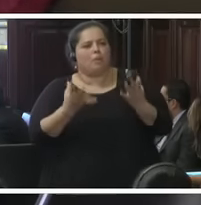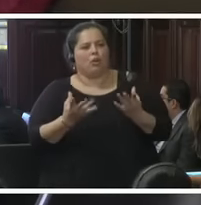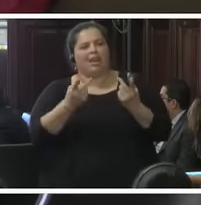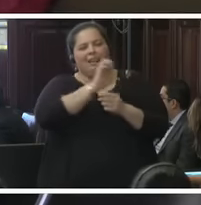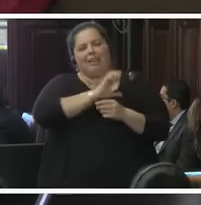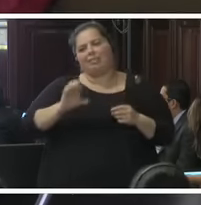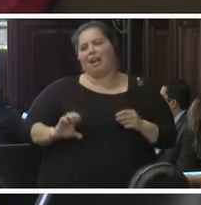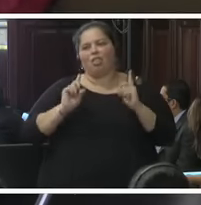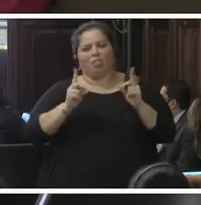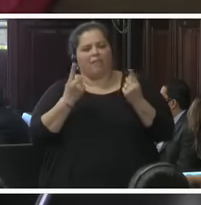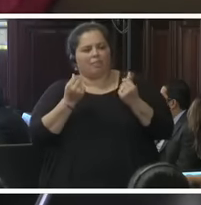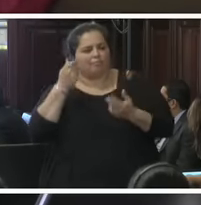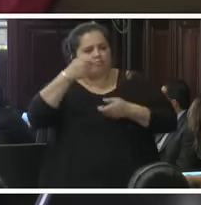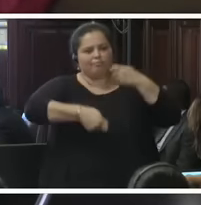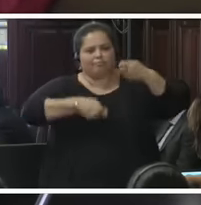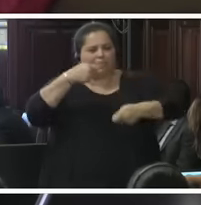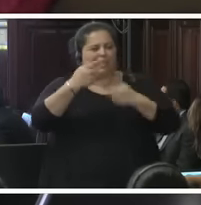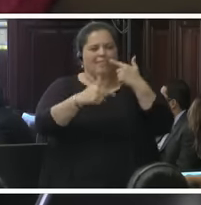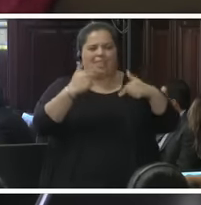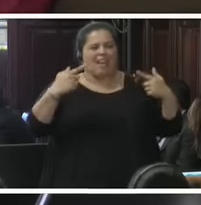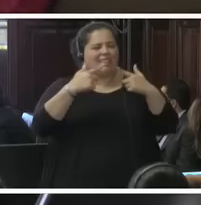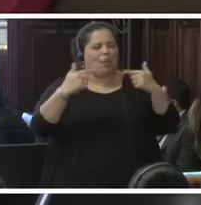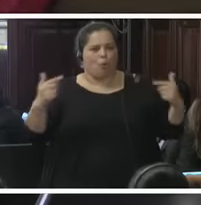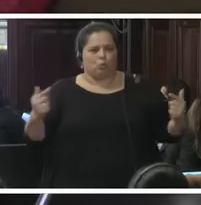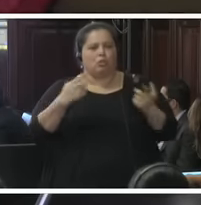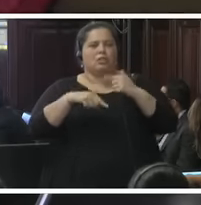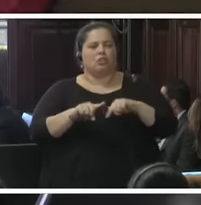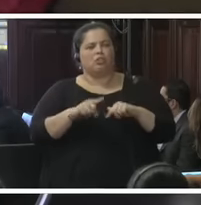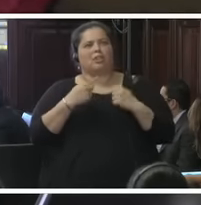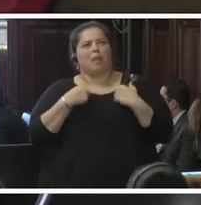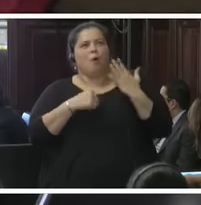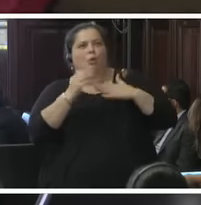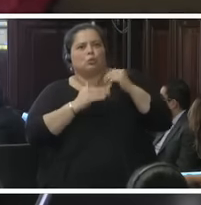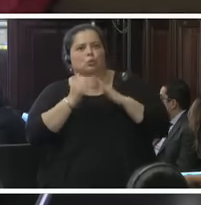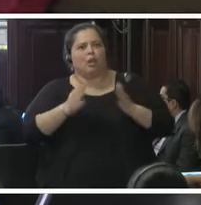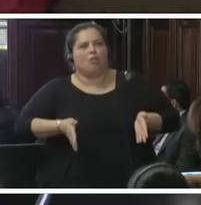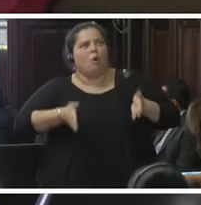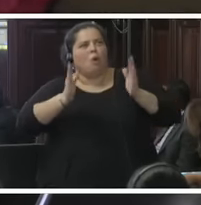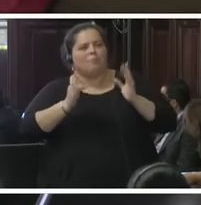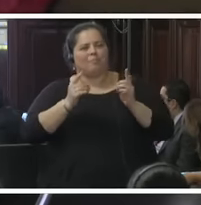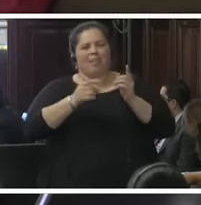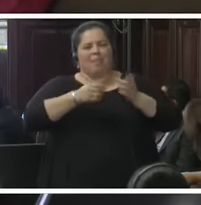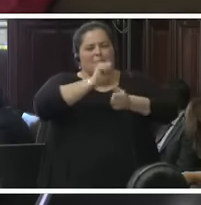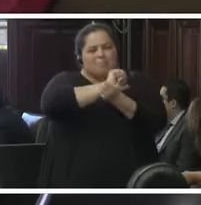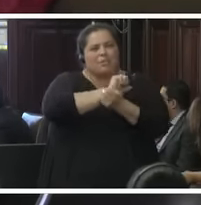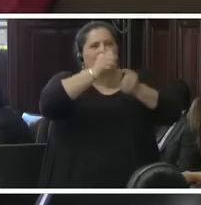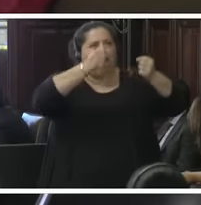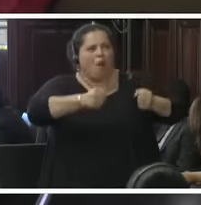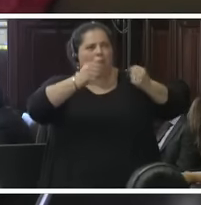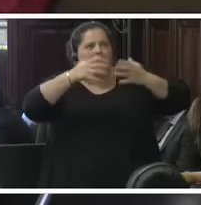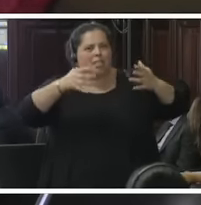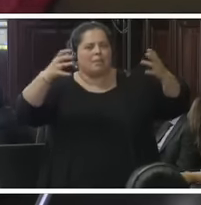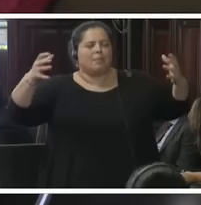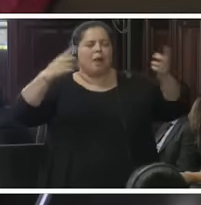recursos. Y estamos construyendo prisiones más y más grandes, pero no funciona, no